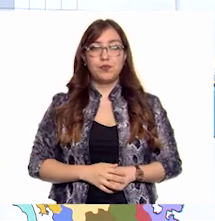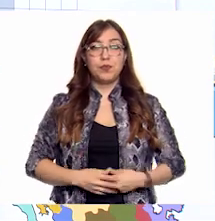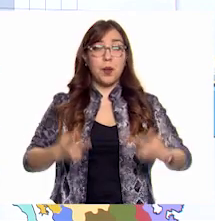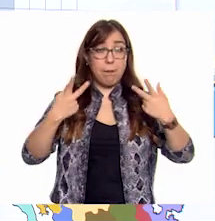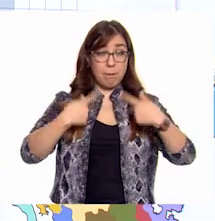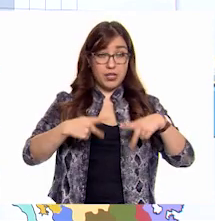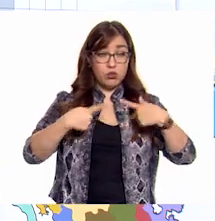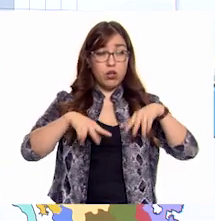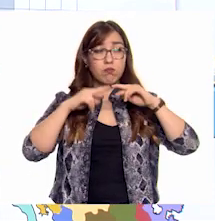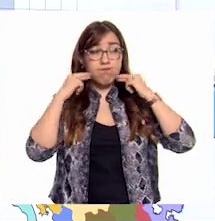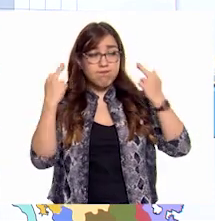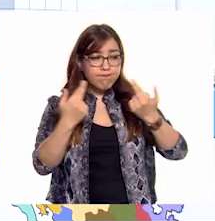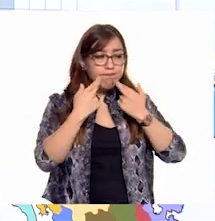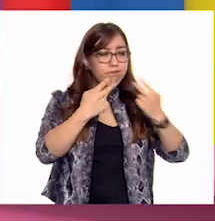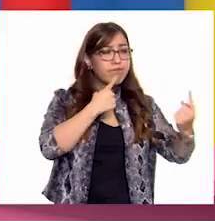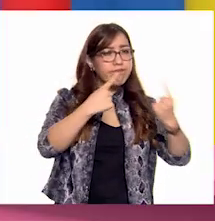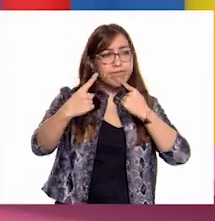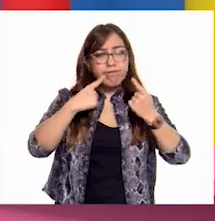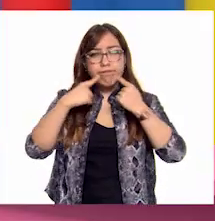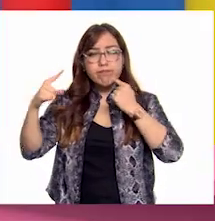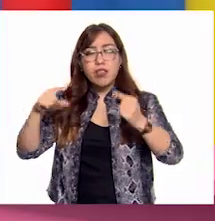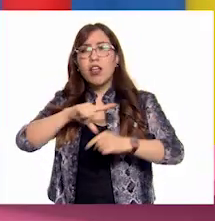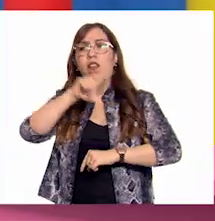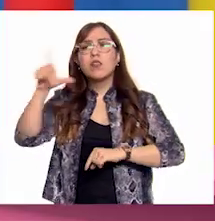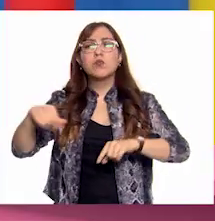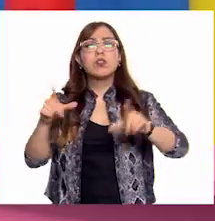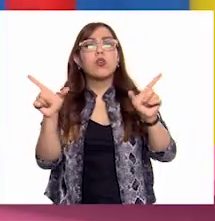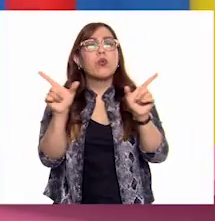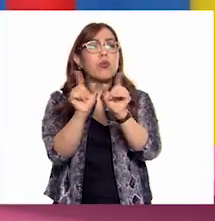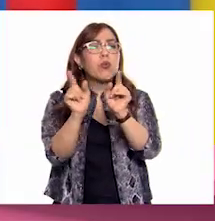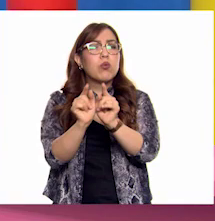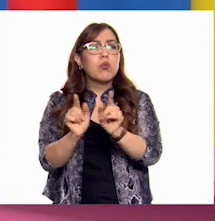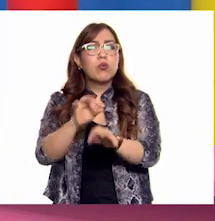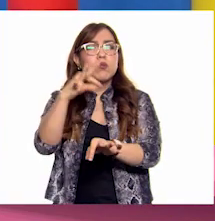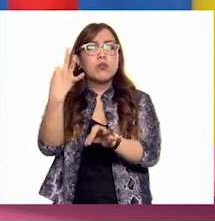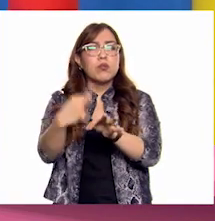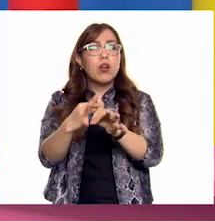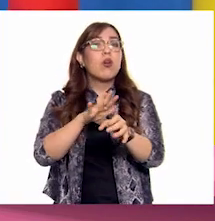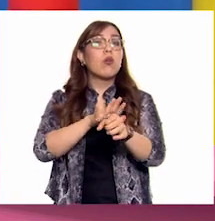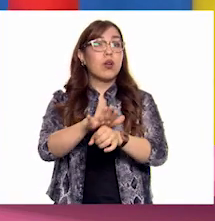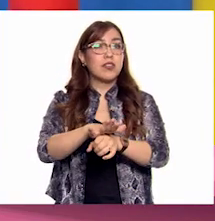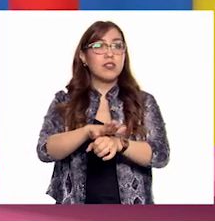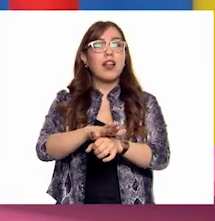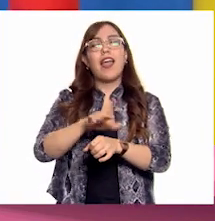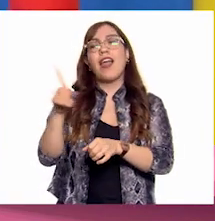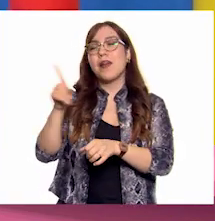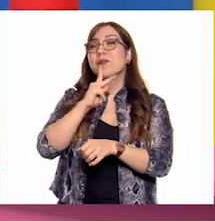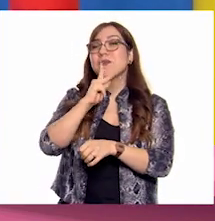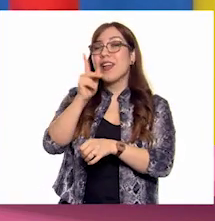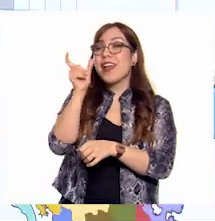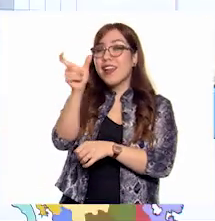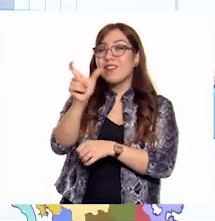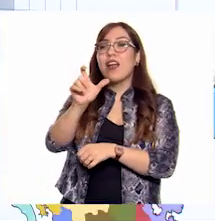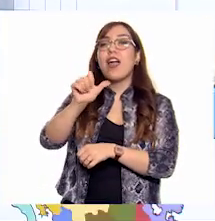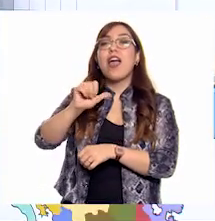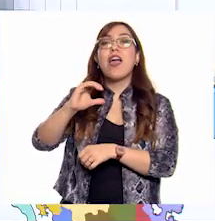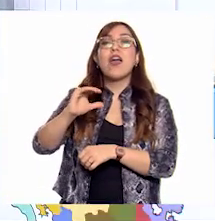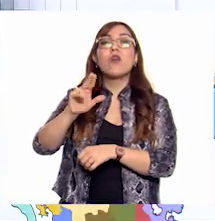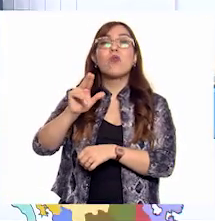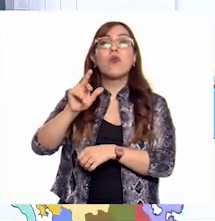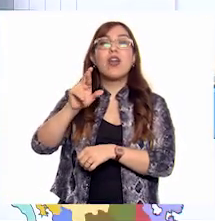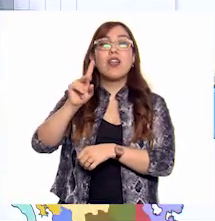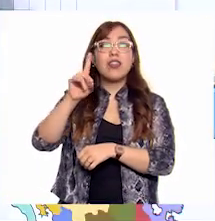dialogar y negociar. ¡Ay, maestra! Bueno, esta es de mis favoritas y es acuerdos. Ok, a ver.